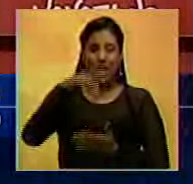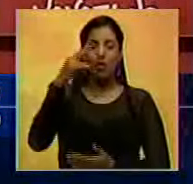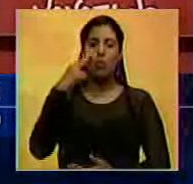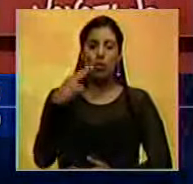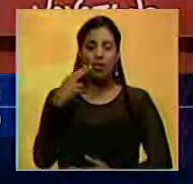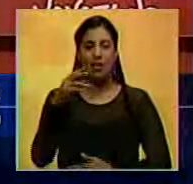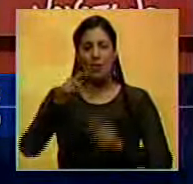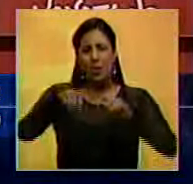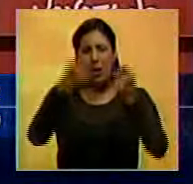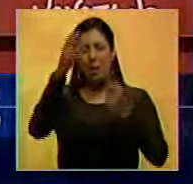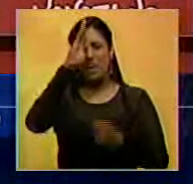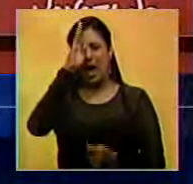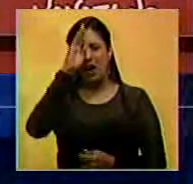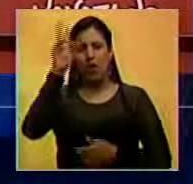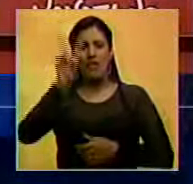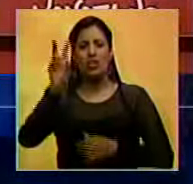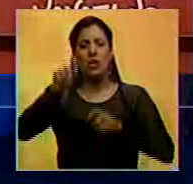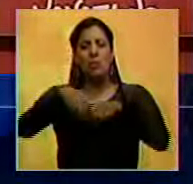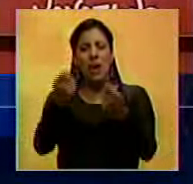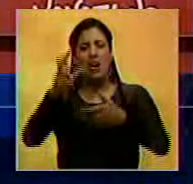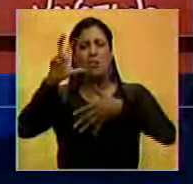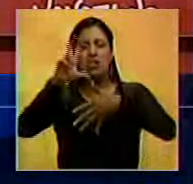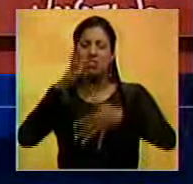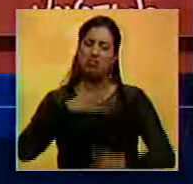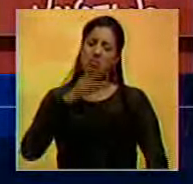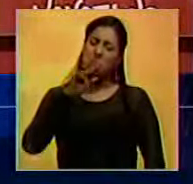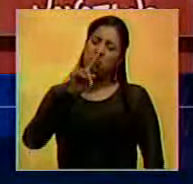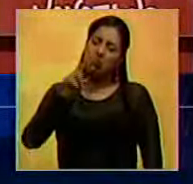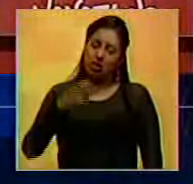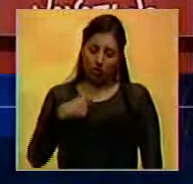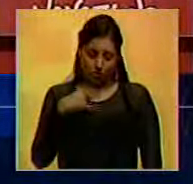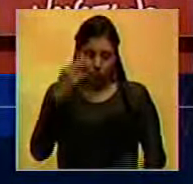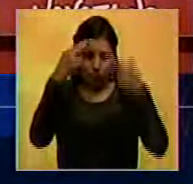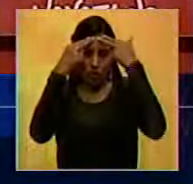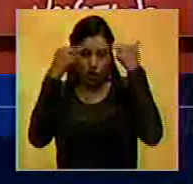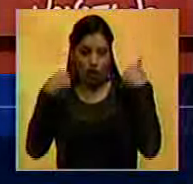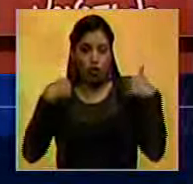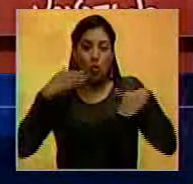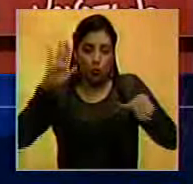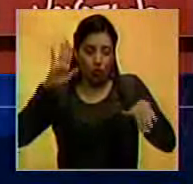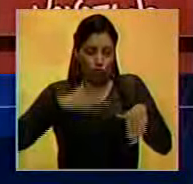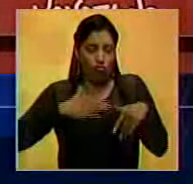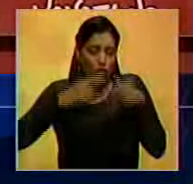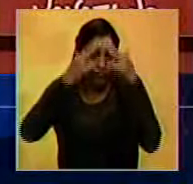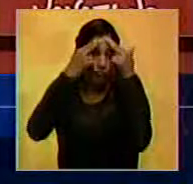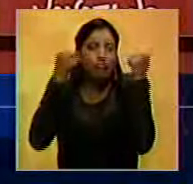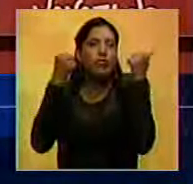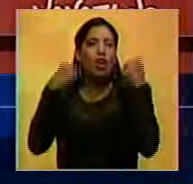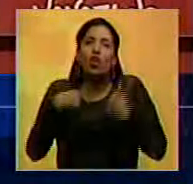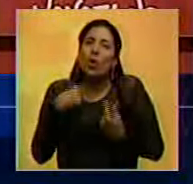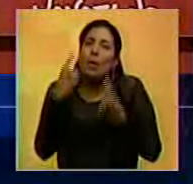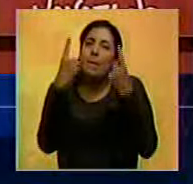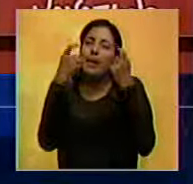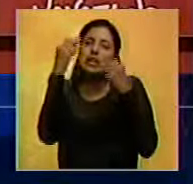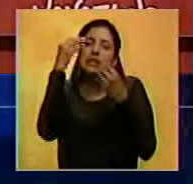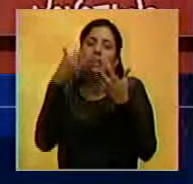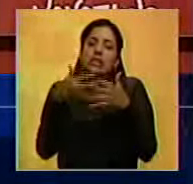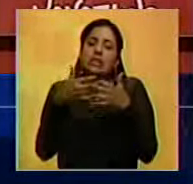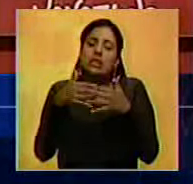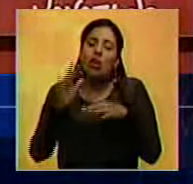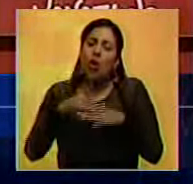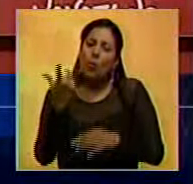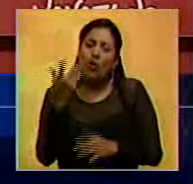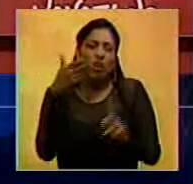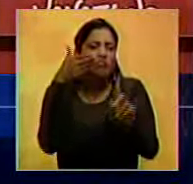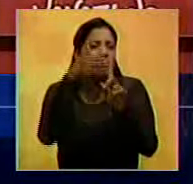los bancos Venezuela y Bicentenario. Que uno se pregunta inocentemente, se lo juro, inocentemente, ¿por qué